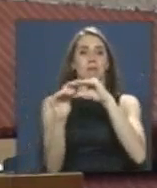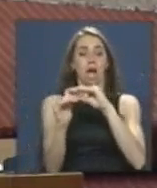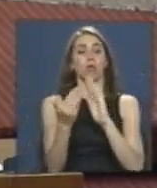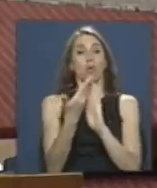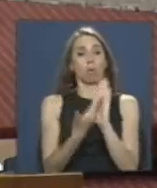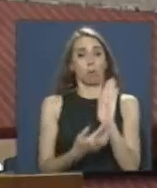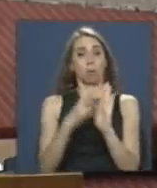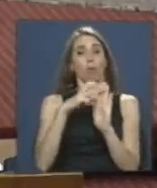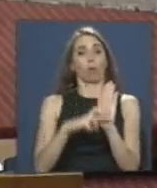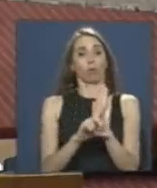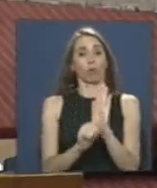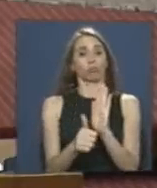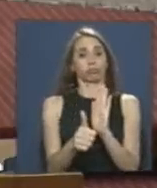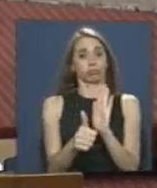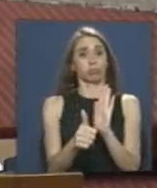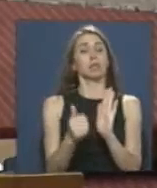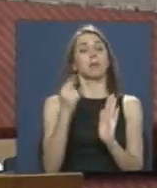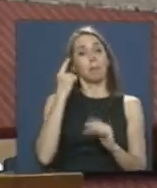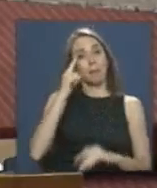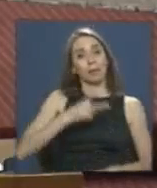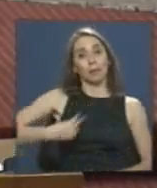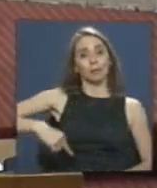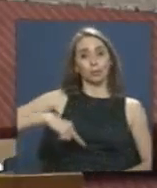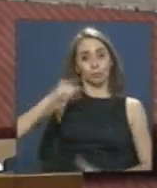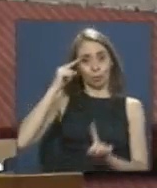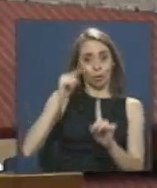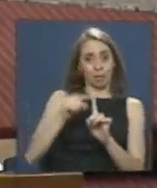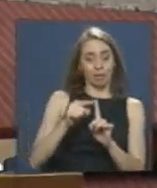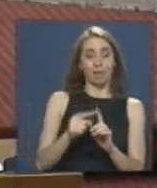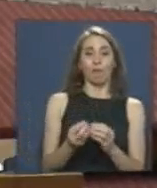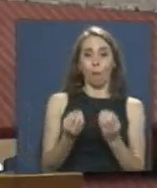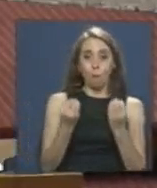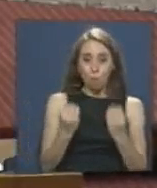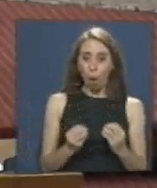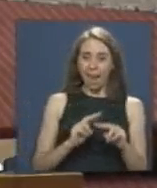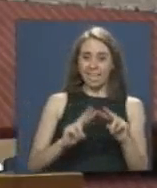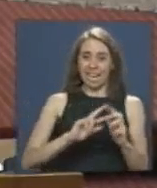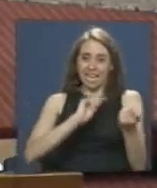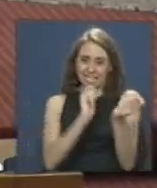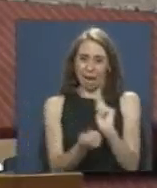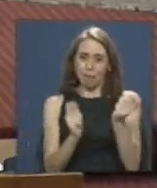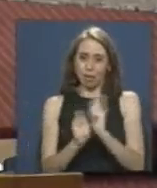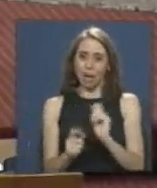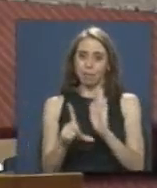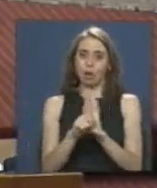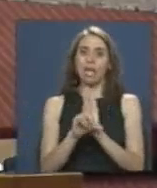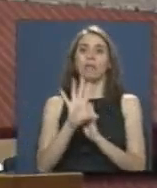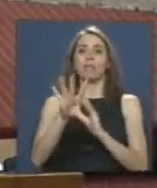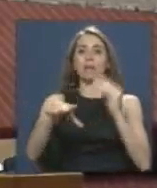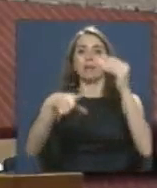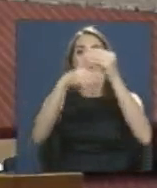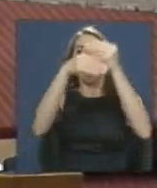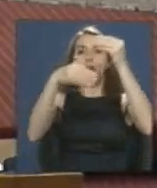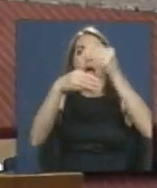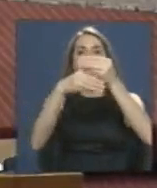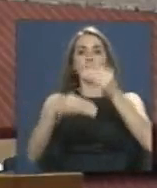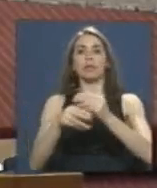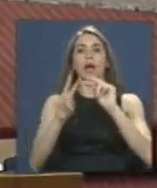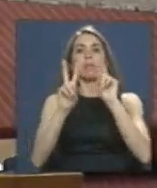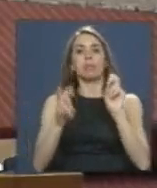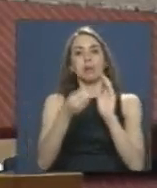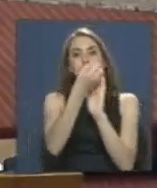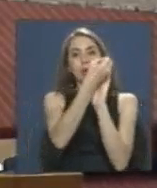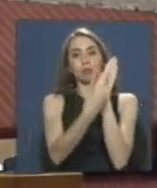Sin embargo, creo que si lo que buscamos es una buena reforma, se deben incluir ciertos aspectos relevantes en la